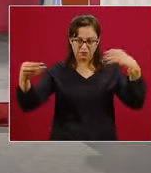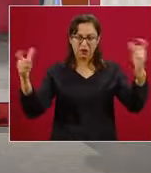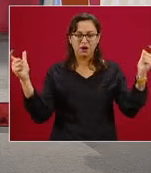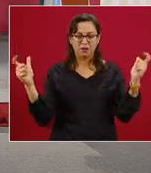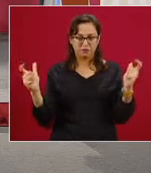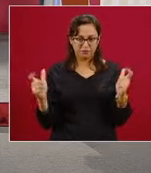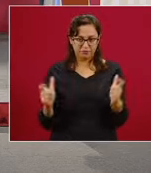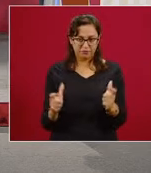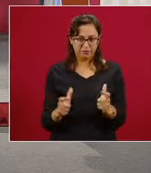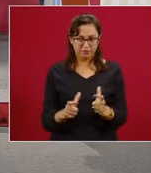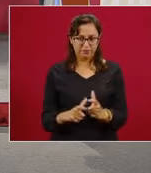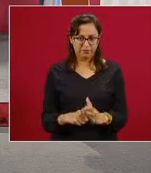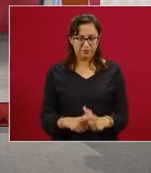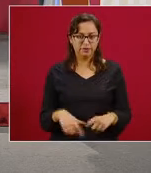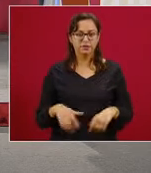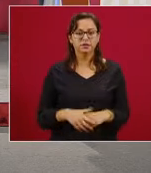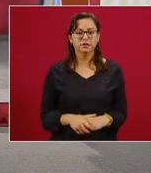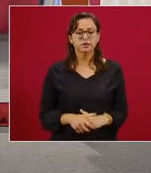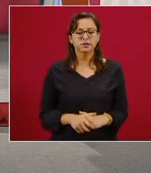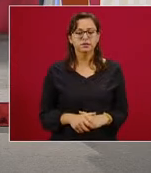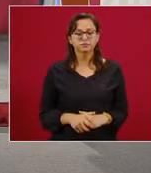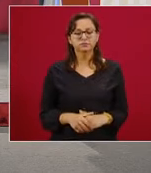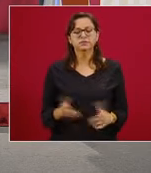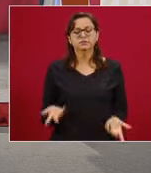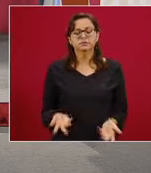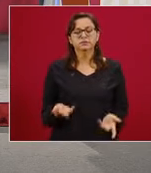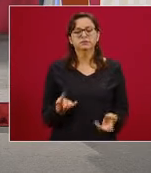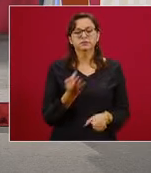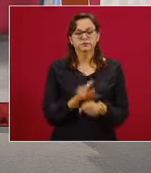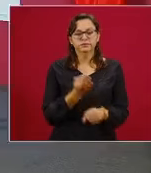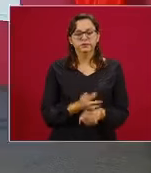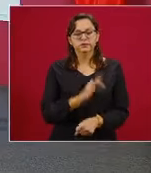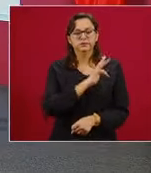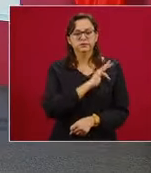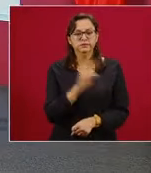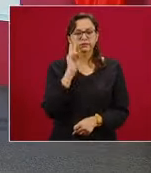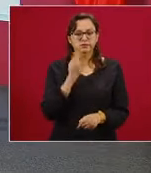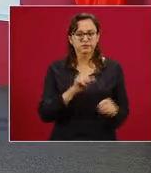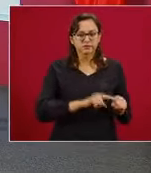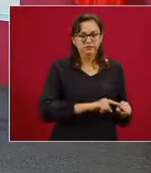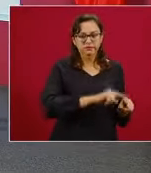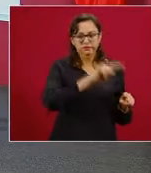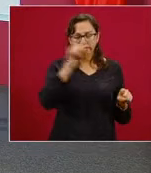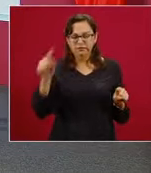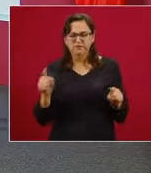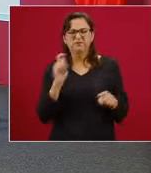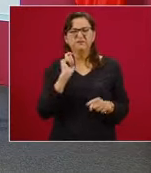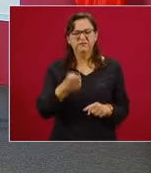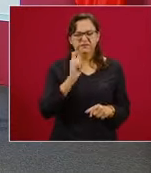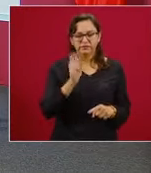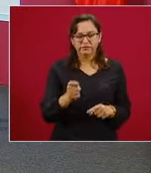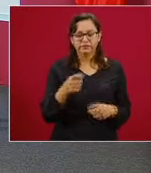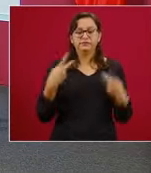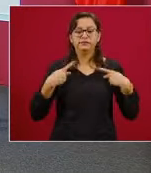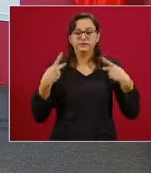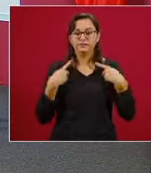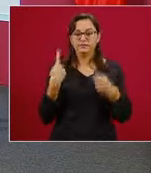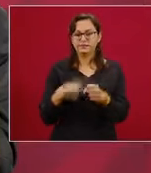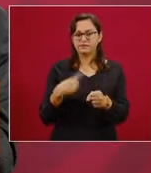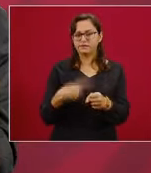Veamos la siguiente diapositiva. En esta diapositiva lo que vemos es el número estimado de personas enfermas.